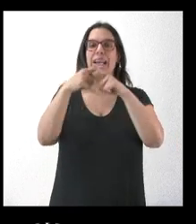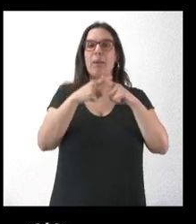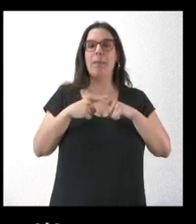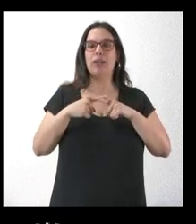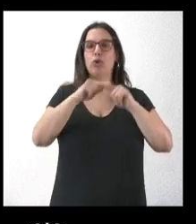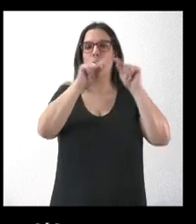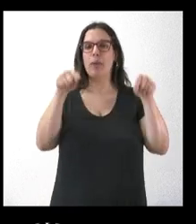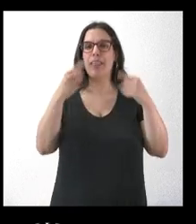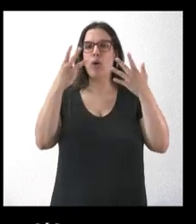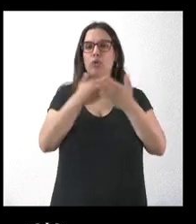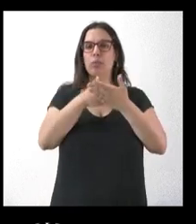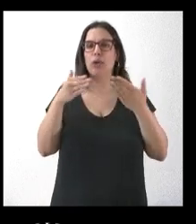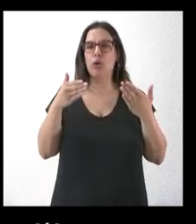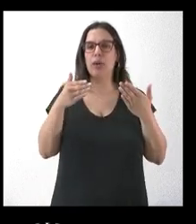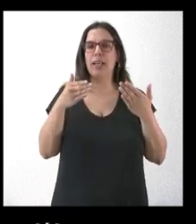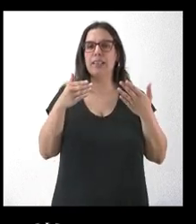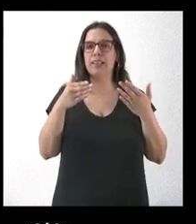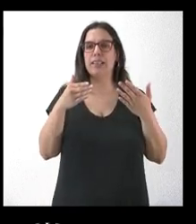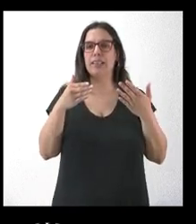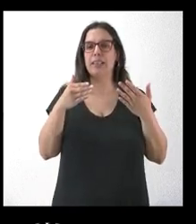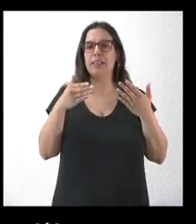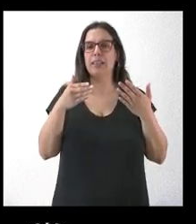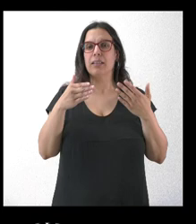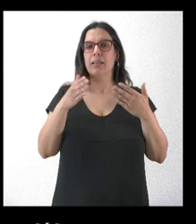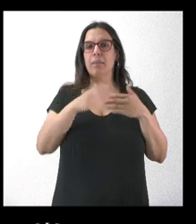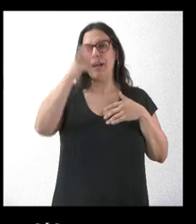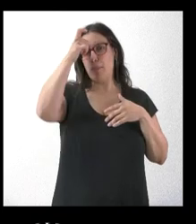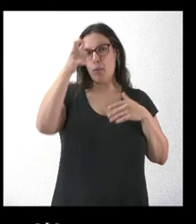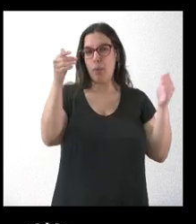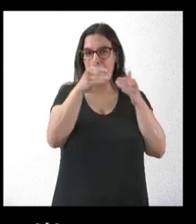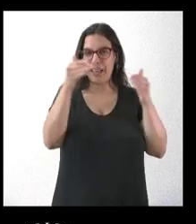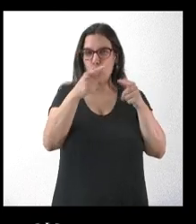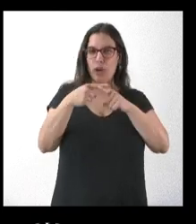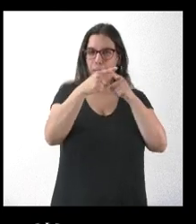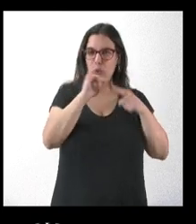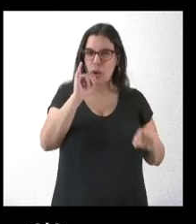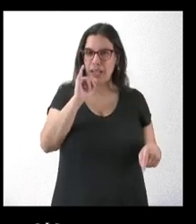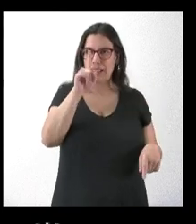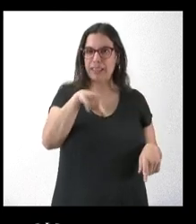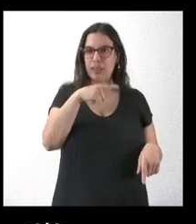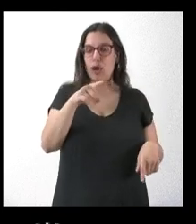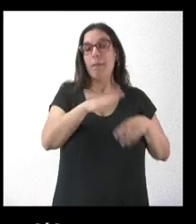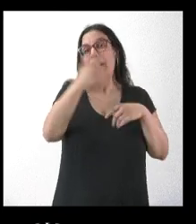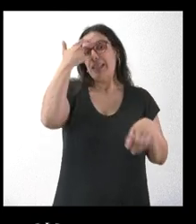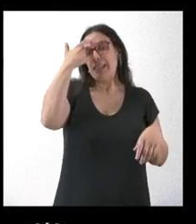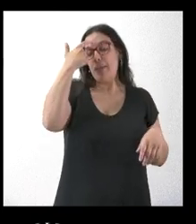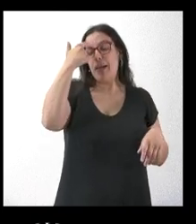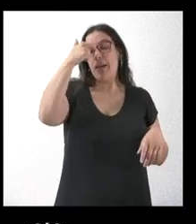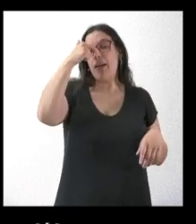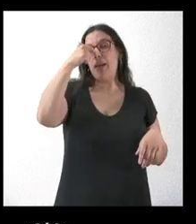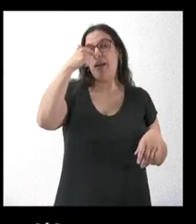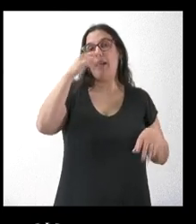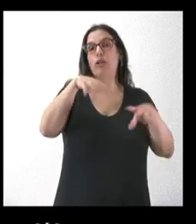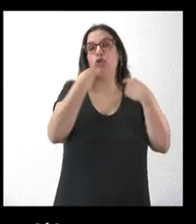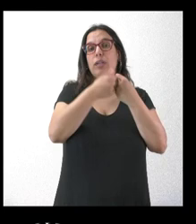Ese era por si tendría los 8 millones para los pueblos pequeños, me refiero. Era para saber cuánto toca en